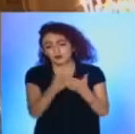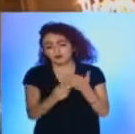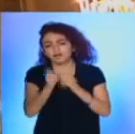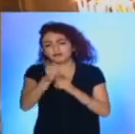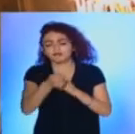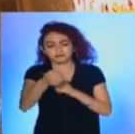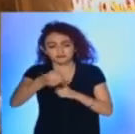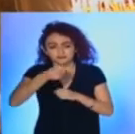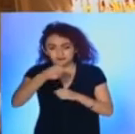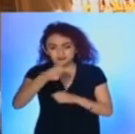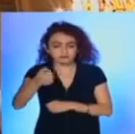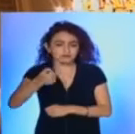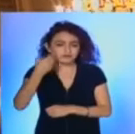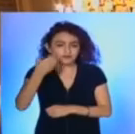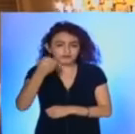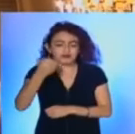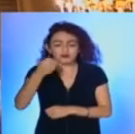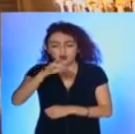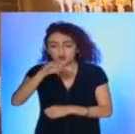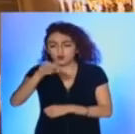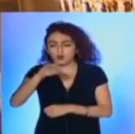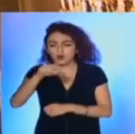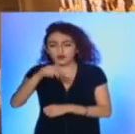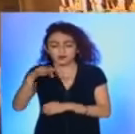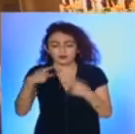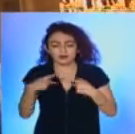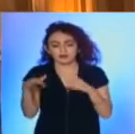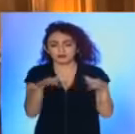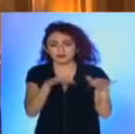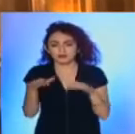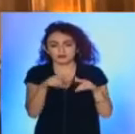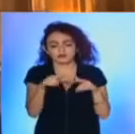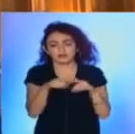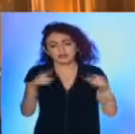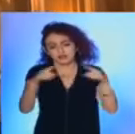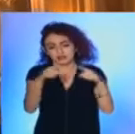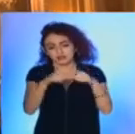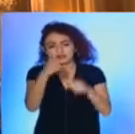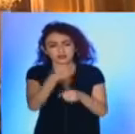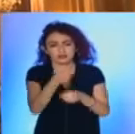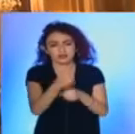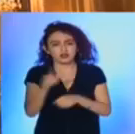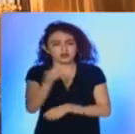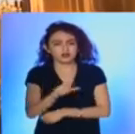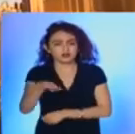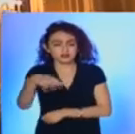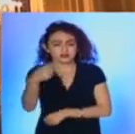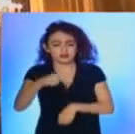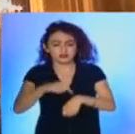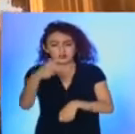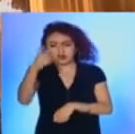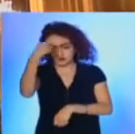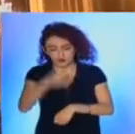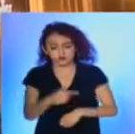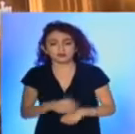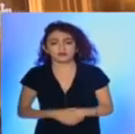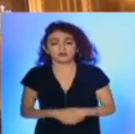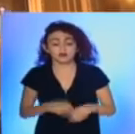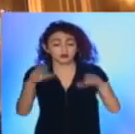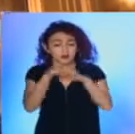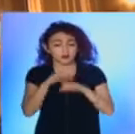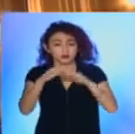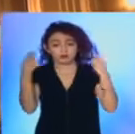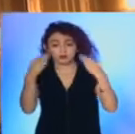destaca la conferencia de Juan Paradel, organista titular de la Capilla Sixtina, el lunes 14 a las 21 horas. Un